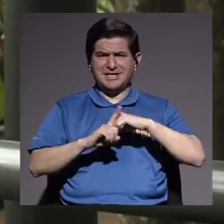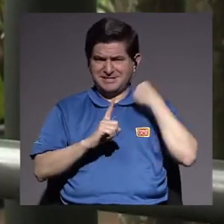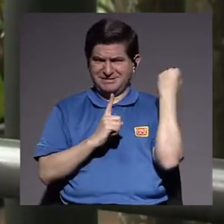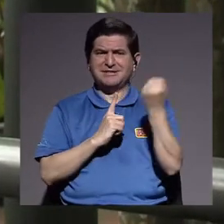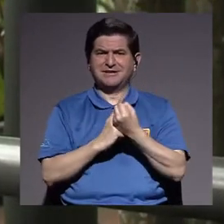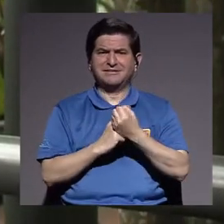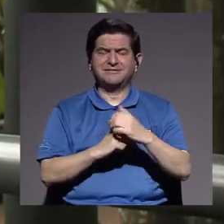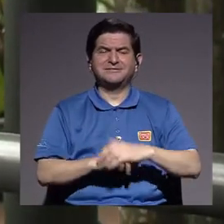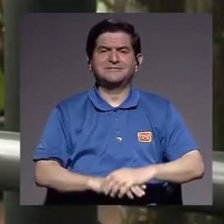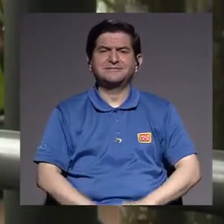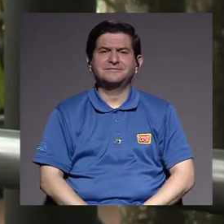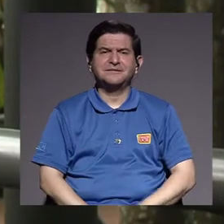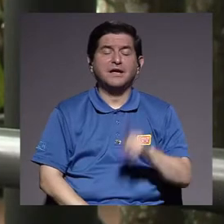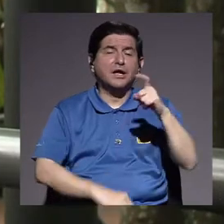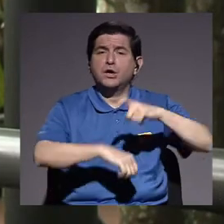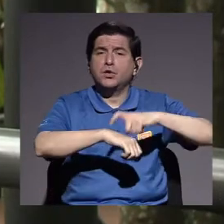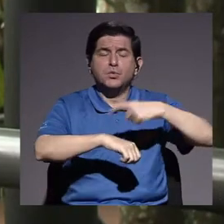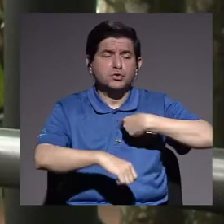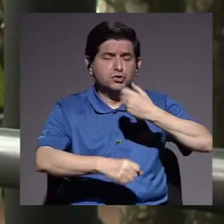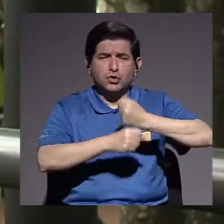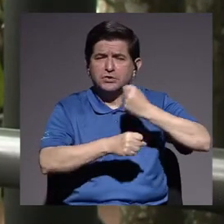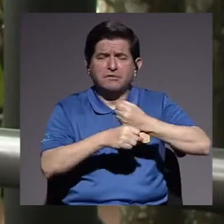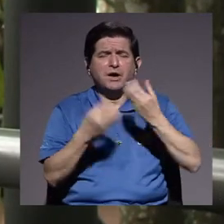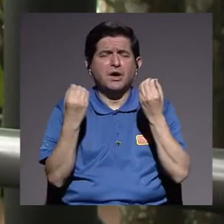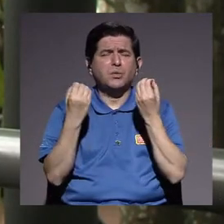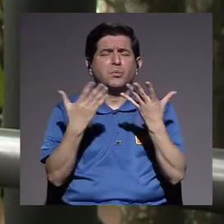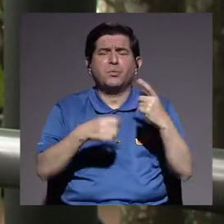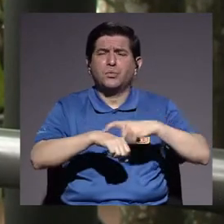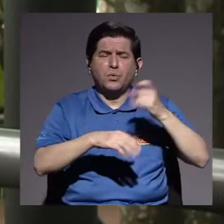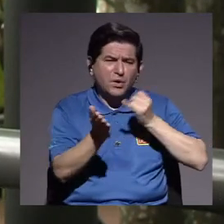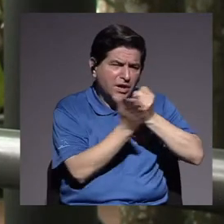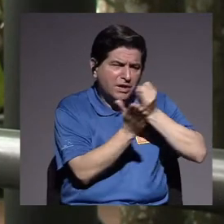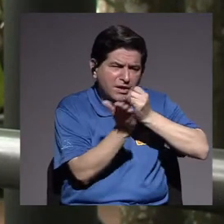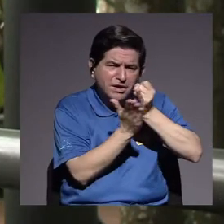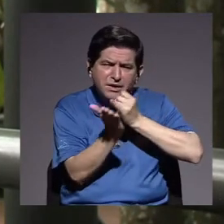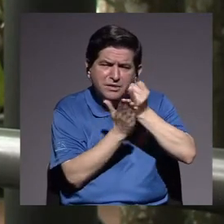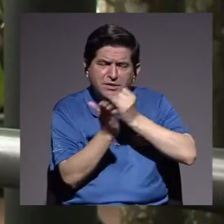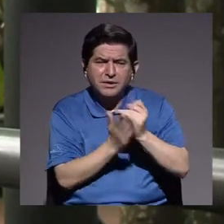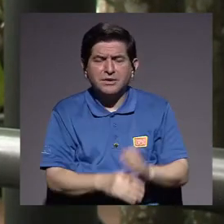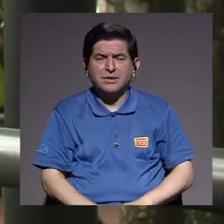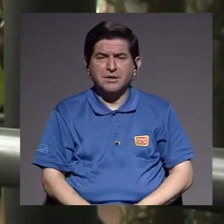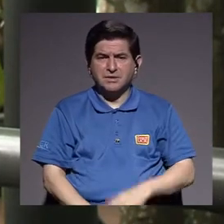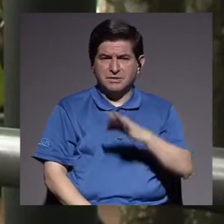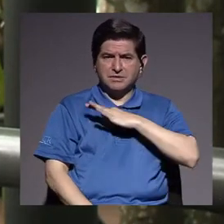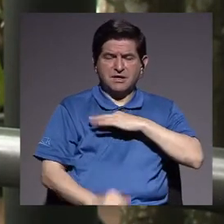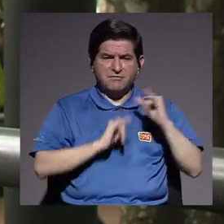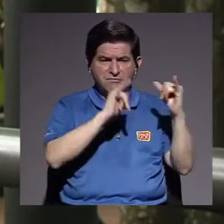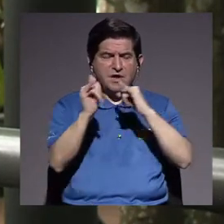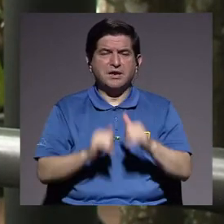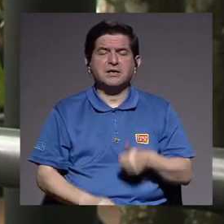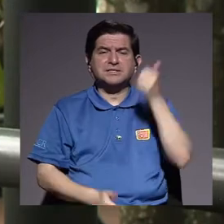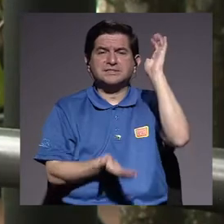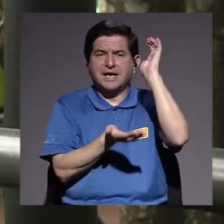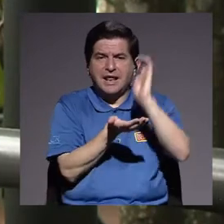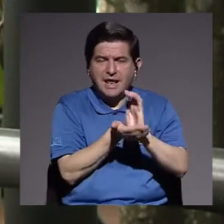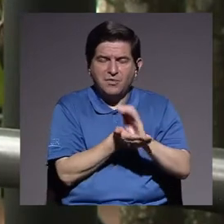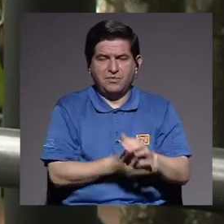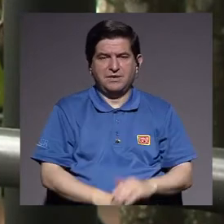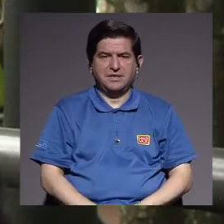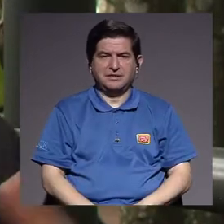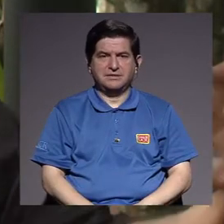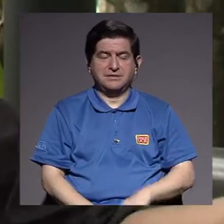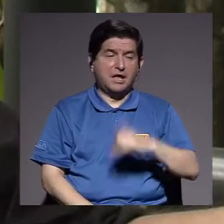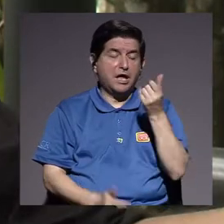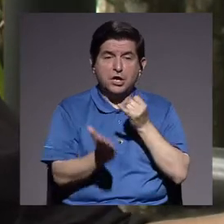interesante, muy curioso. En algún momento yo trabajé mucho tiempo haciendo una investigación sobre bienes comunes en Alajuelita, en Tejarcillos,